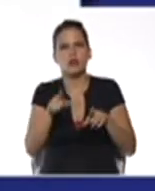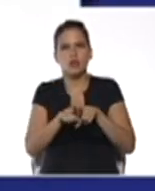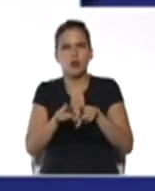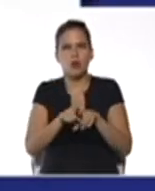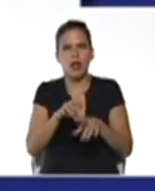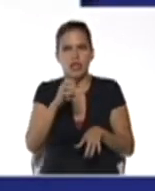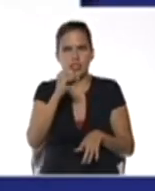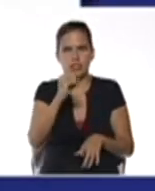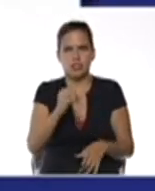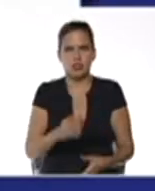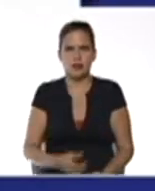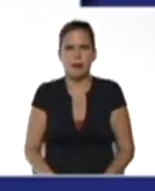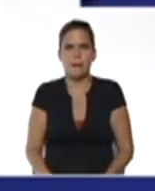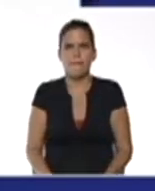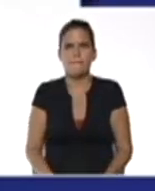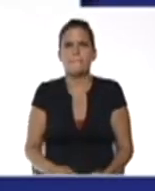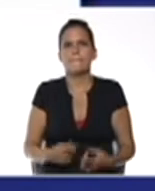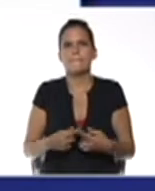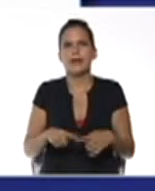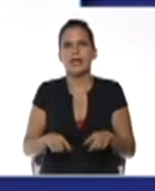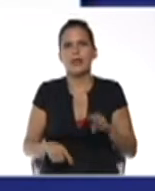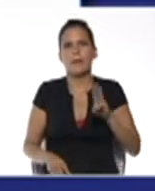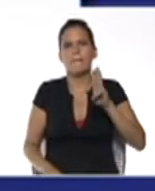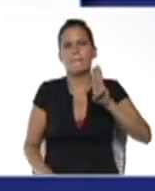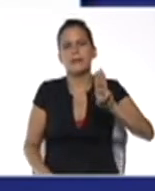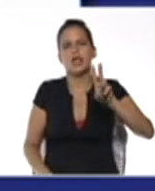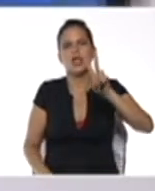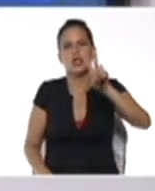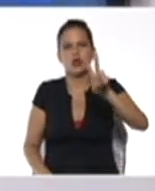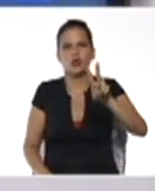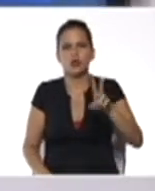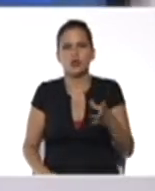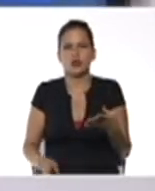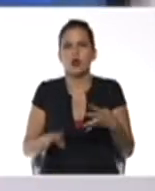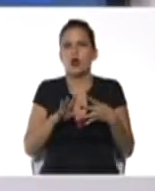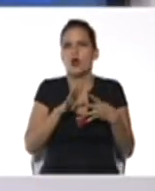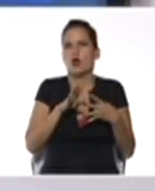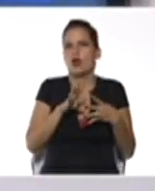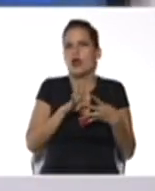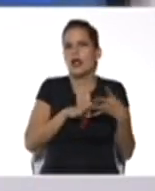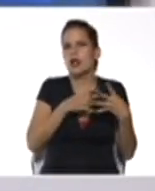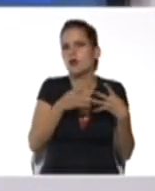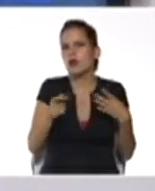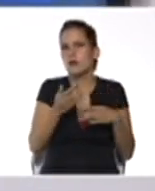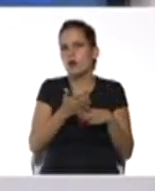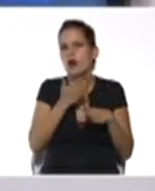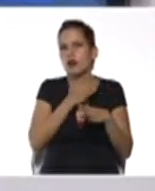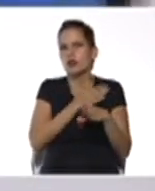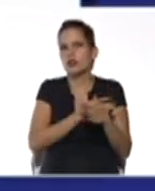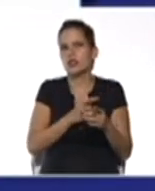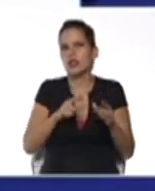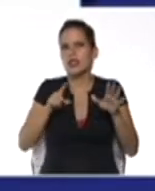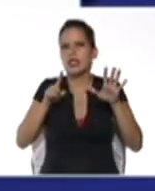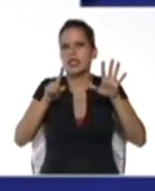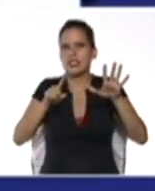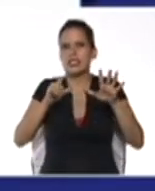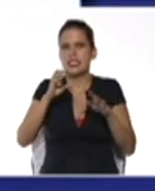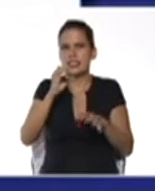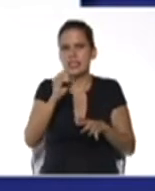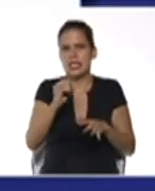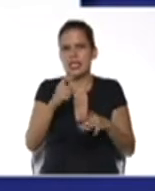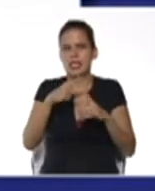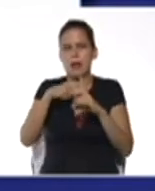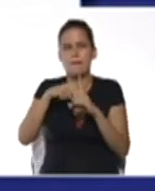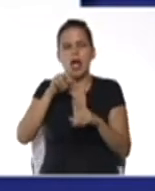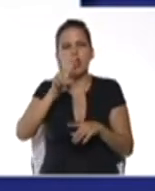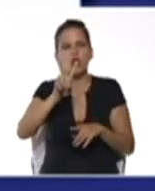a 0 pero p de 2 ya lo acabamos de calcular en el paso anterior que es 60 más 2 por m igual